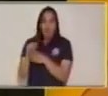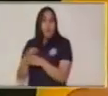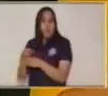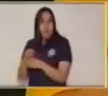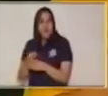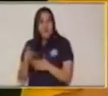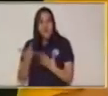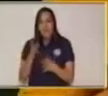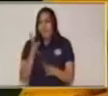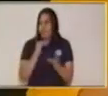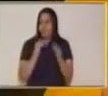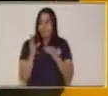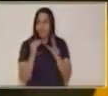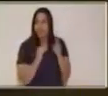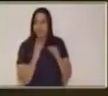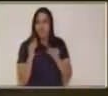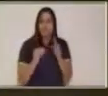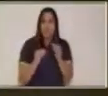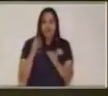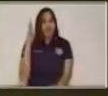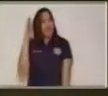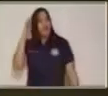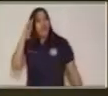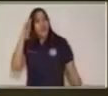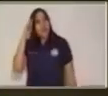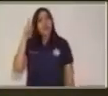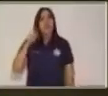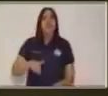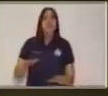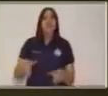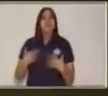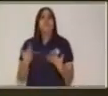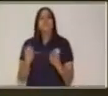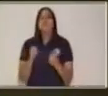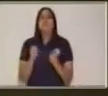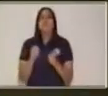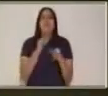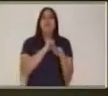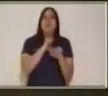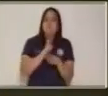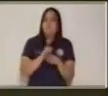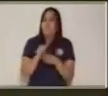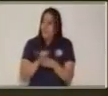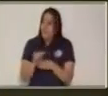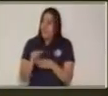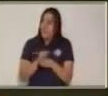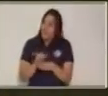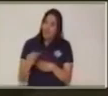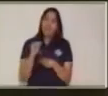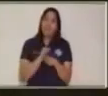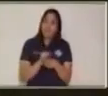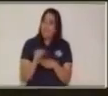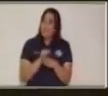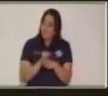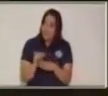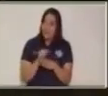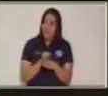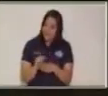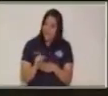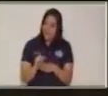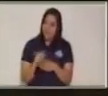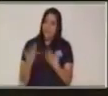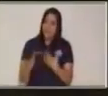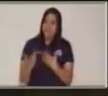conversación. Recuerda que todo esto se logra a través de práctica. Práctica, práctica, práctica,